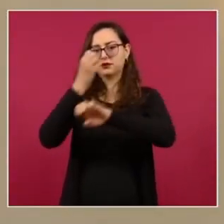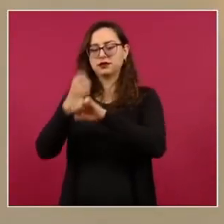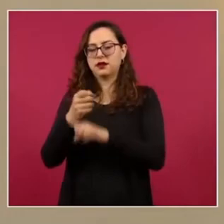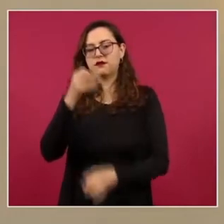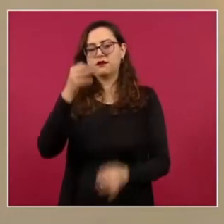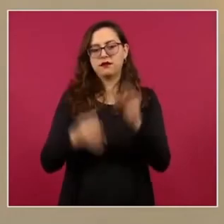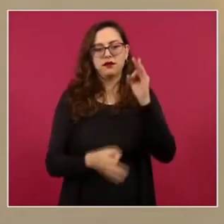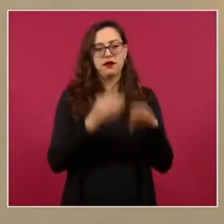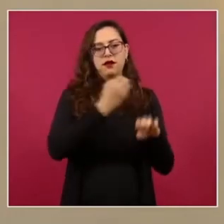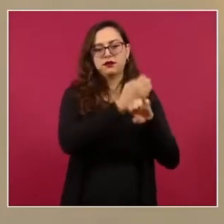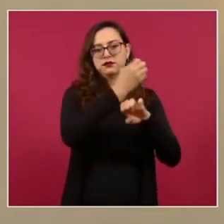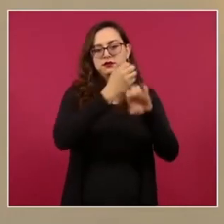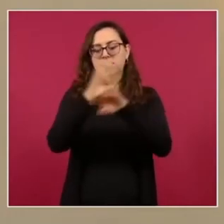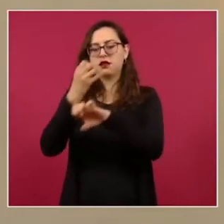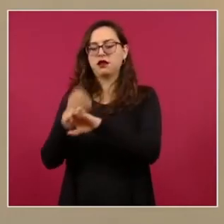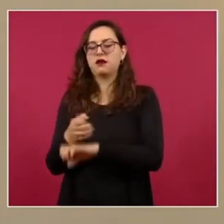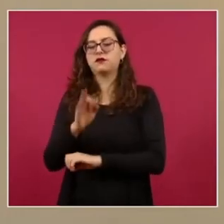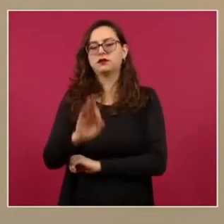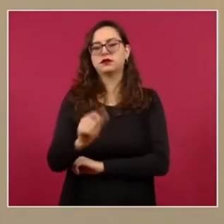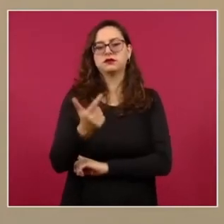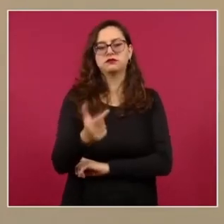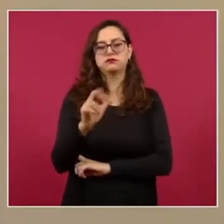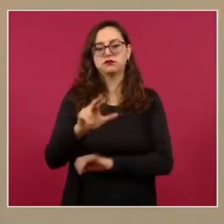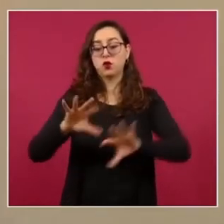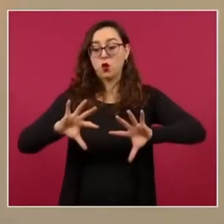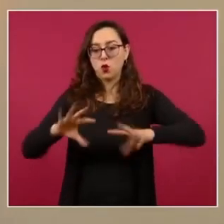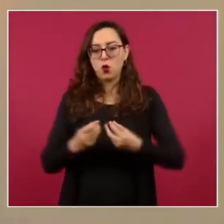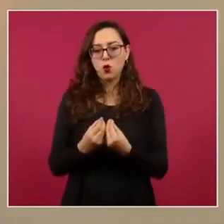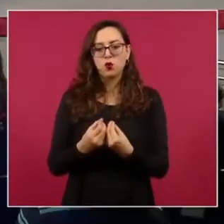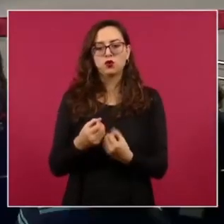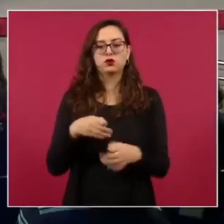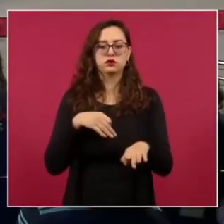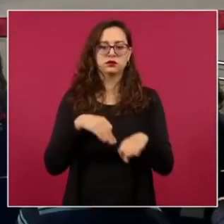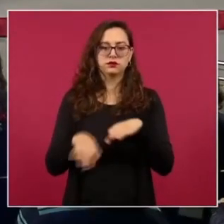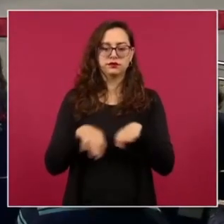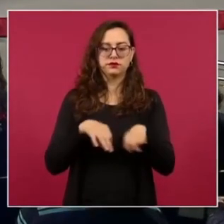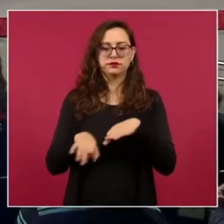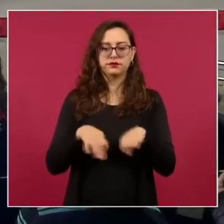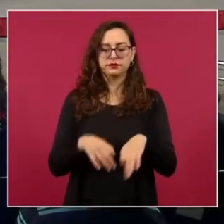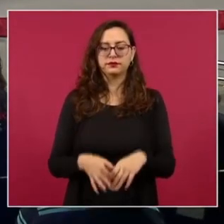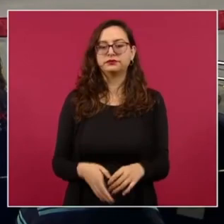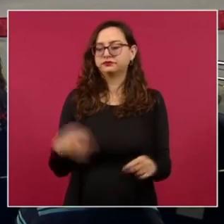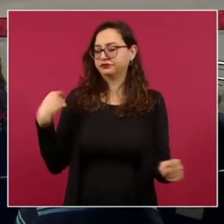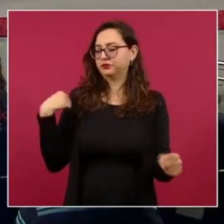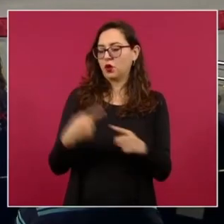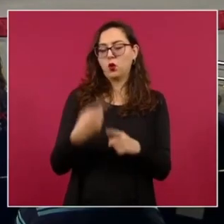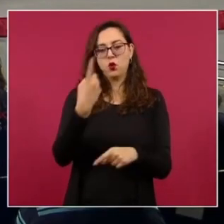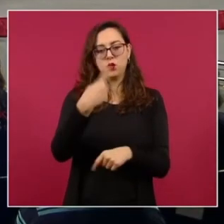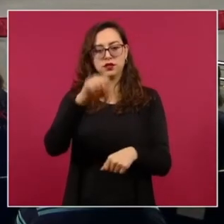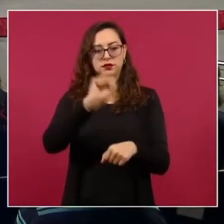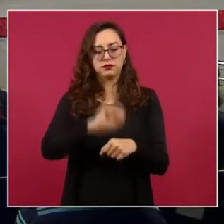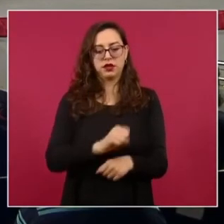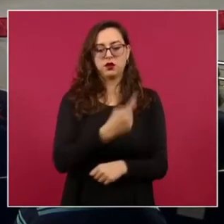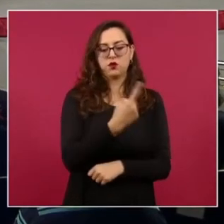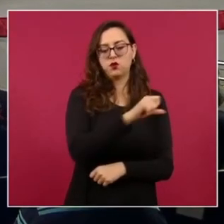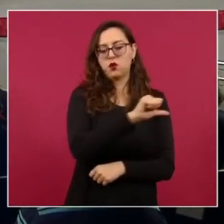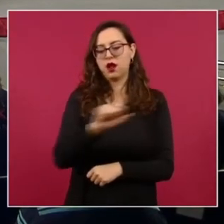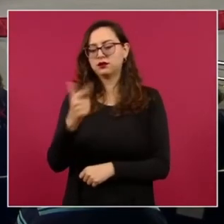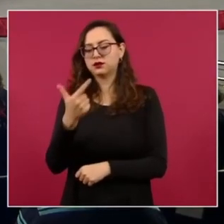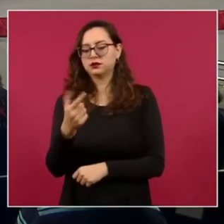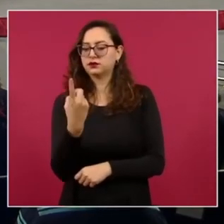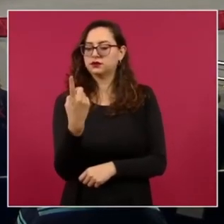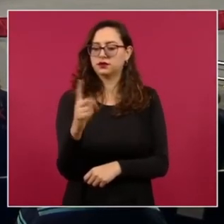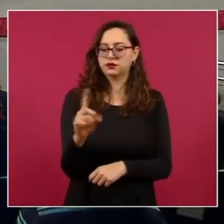Locales y la Fiscalía General de la República. En el periodo que se informa, del 1 al 7 de diciembre,